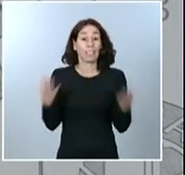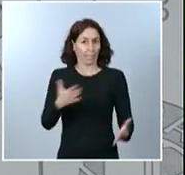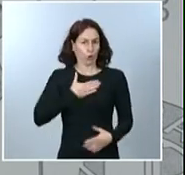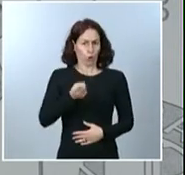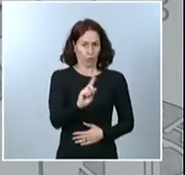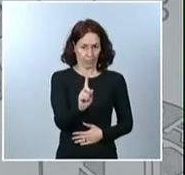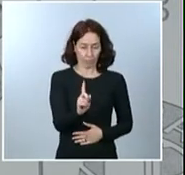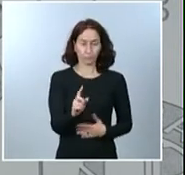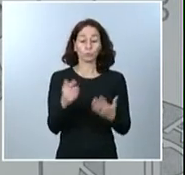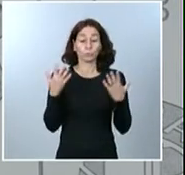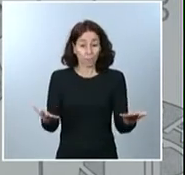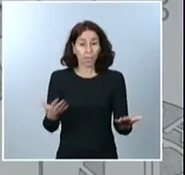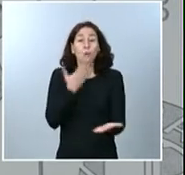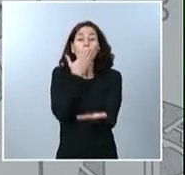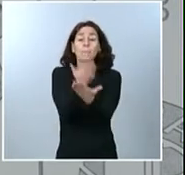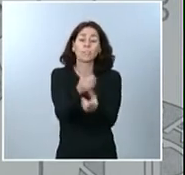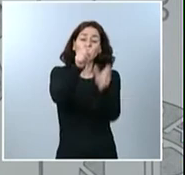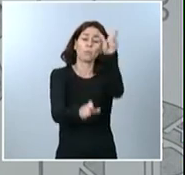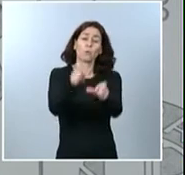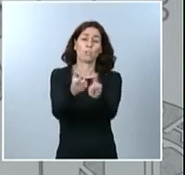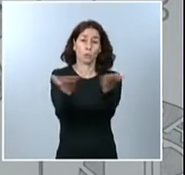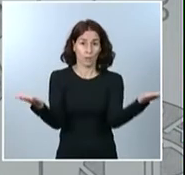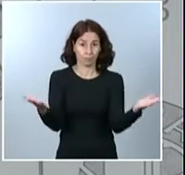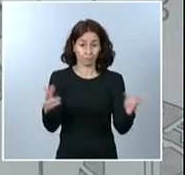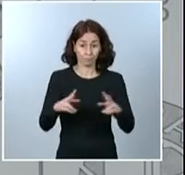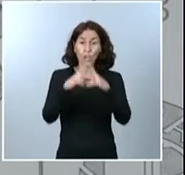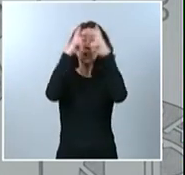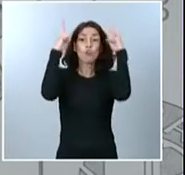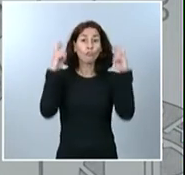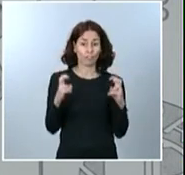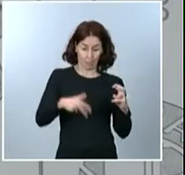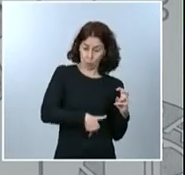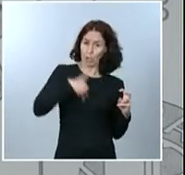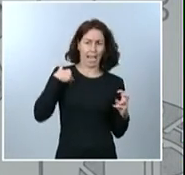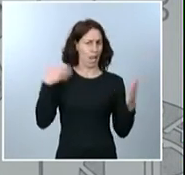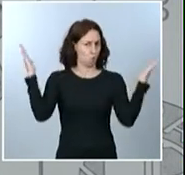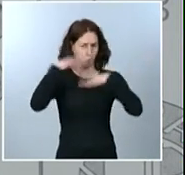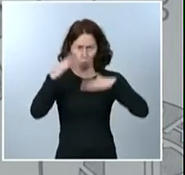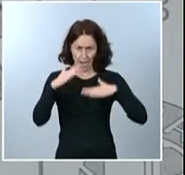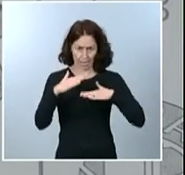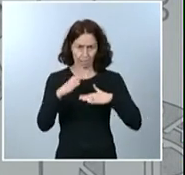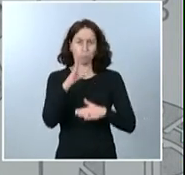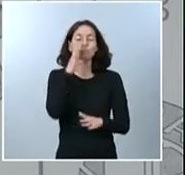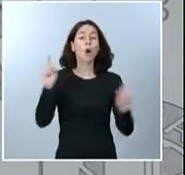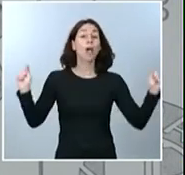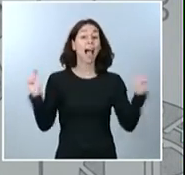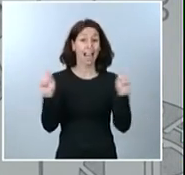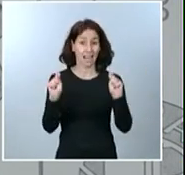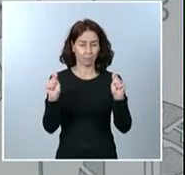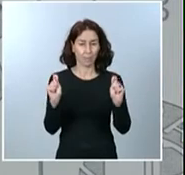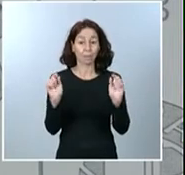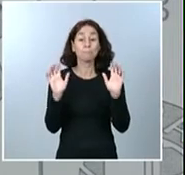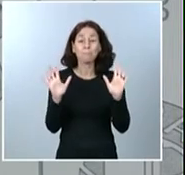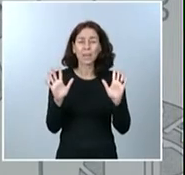siguiente. No hay confinamiento general en este nuevo estado de alarma, pero cuanto más nos quedemos en casa